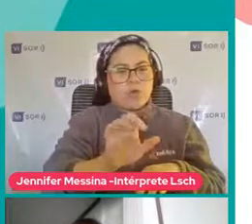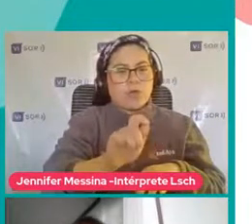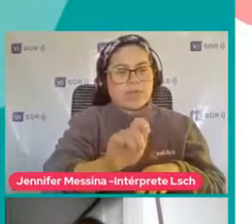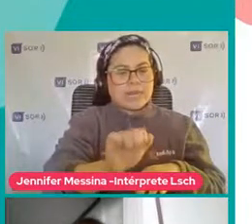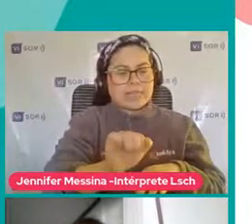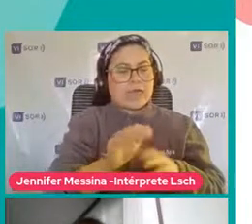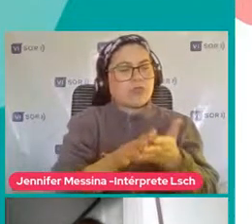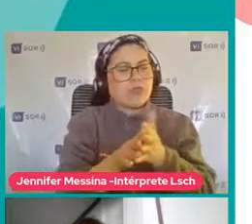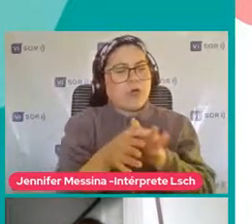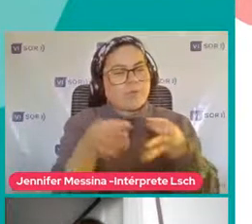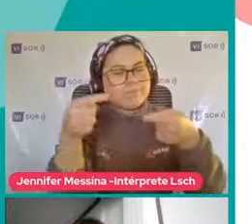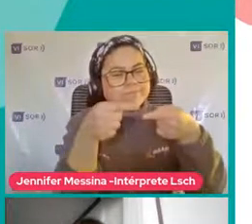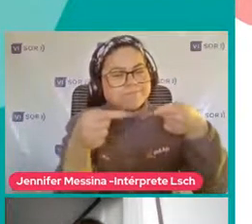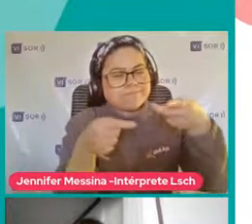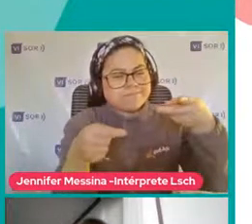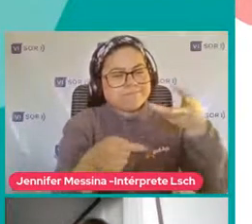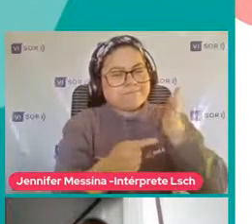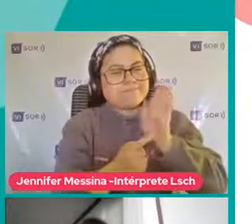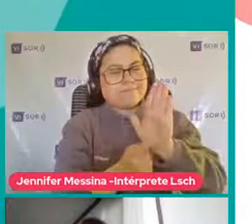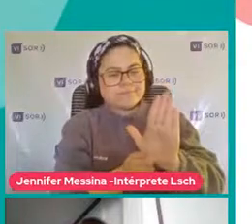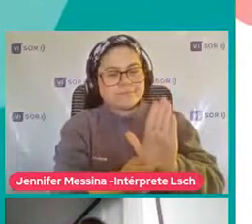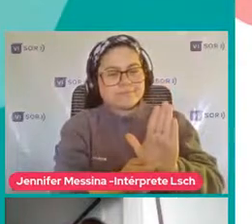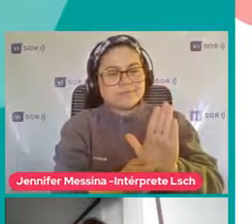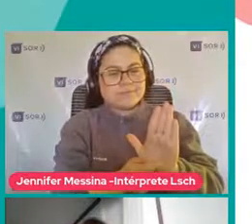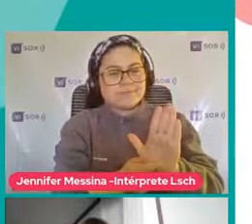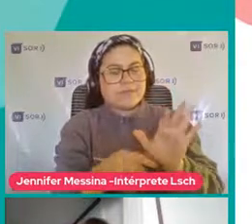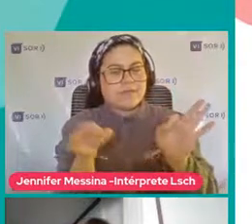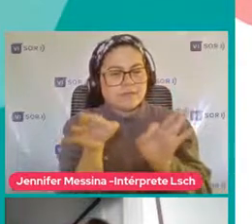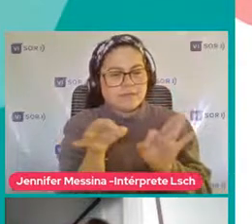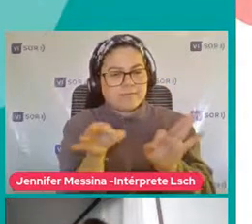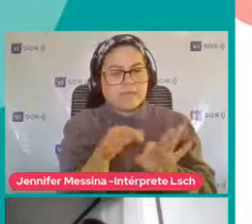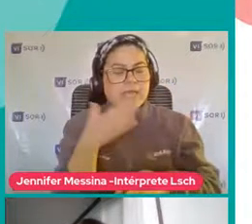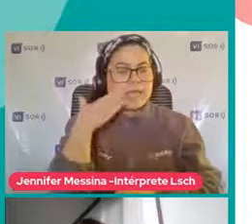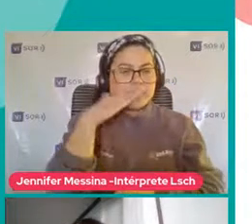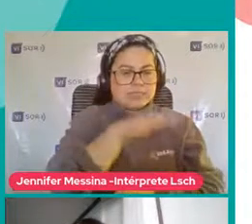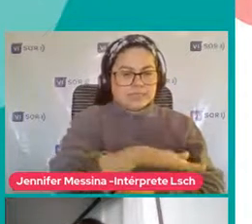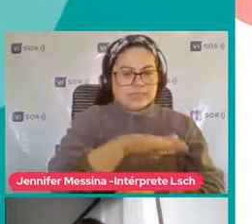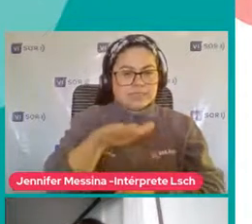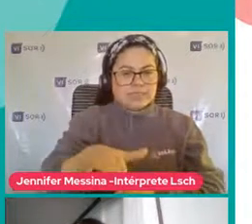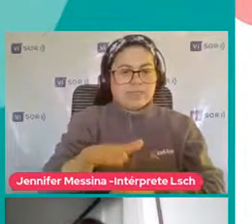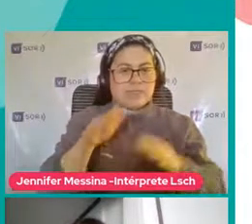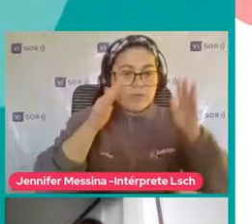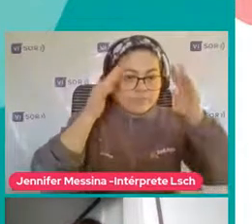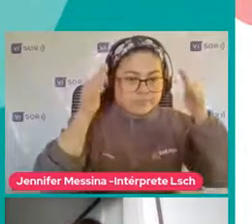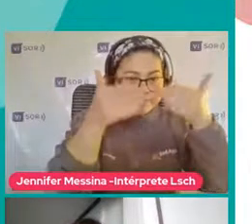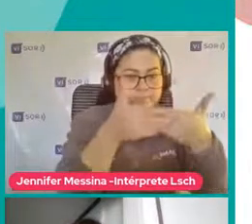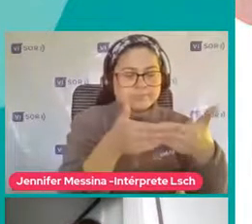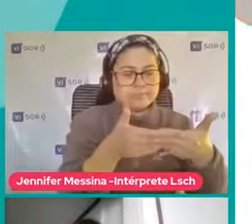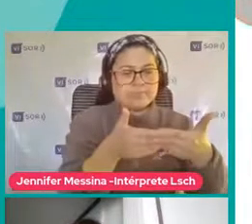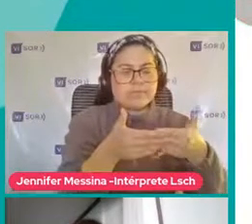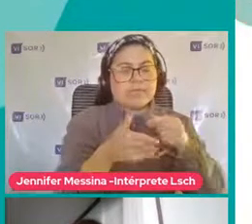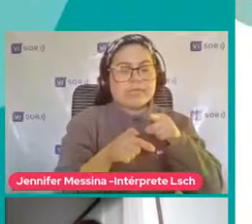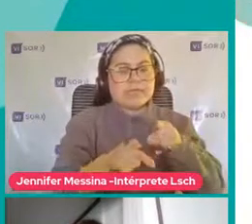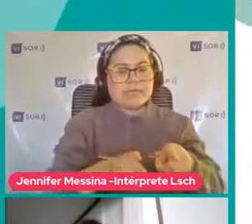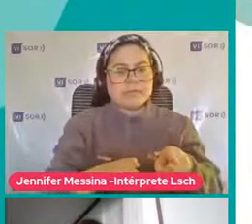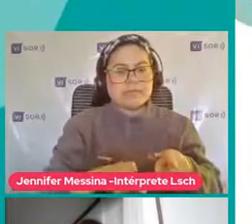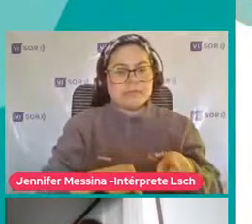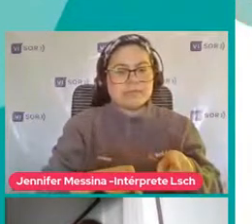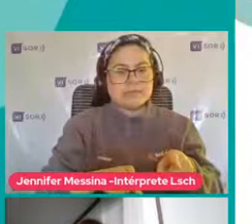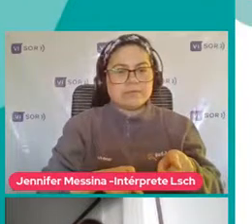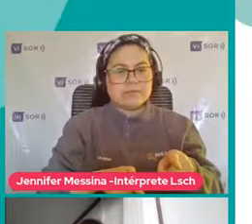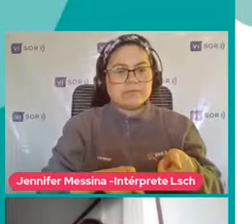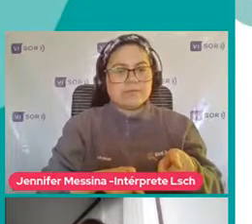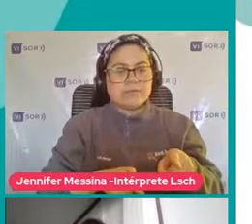Mencionando Para nuestros niños Principalmente Con este espectro Autista Son Que presentan